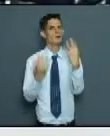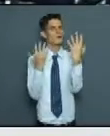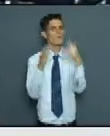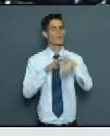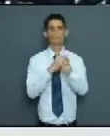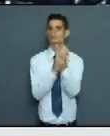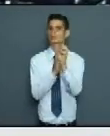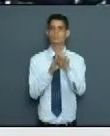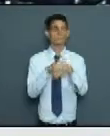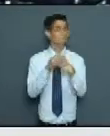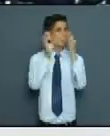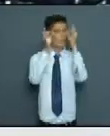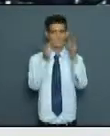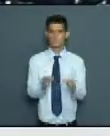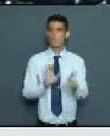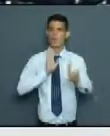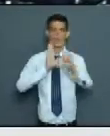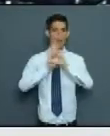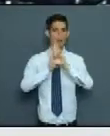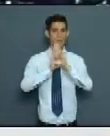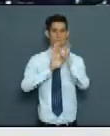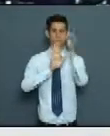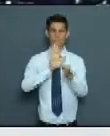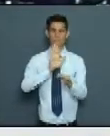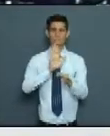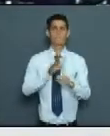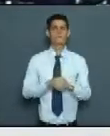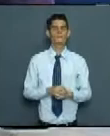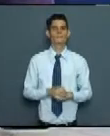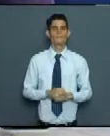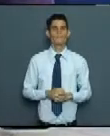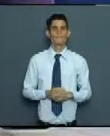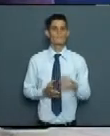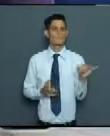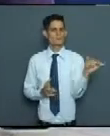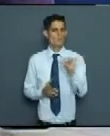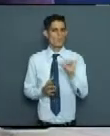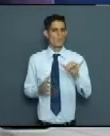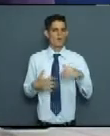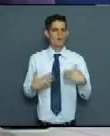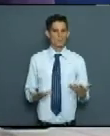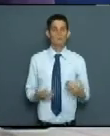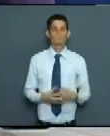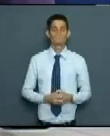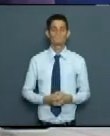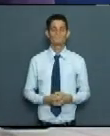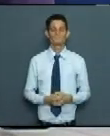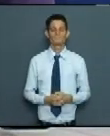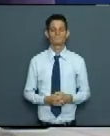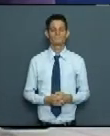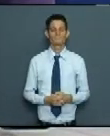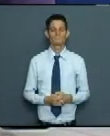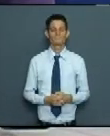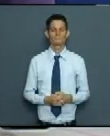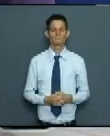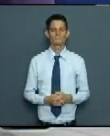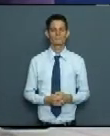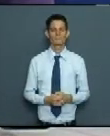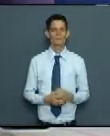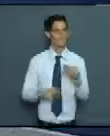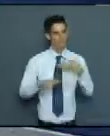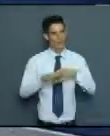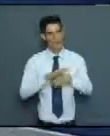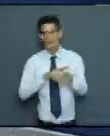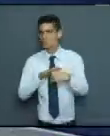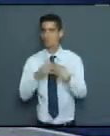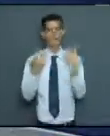manos, que también tiene que hacerse, el registro de la población fluctuante que entra y hay que